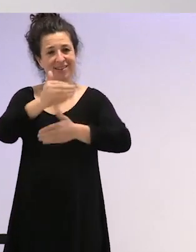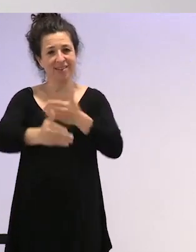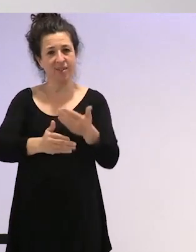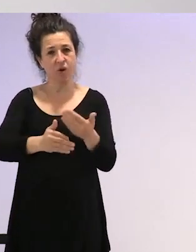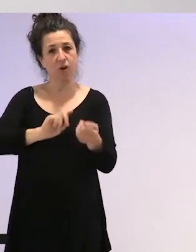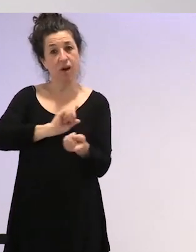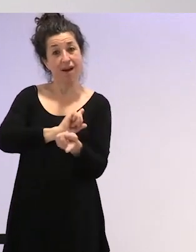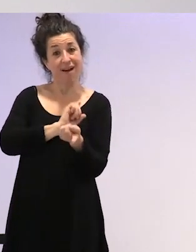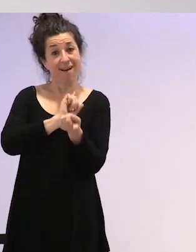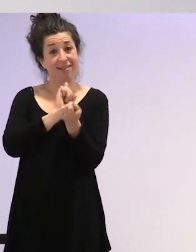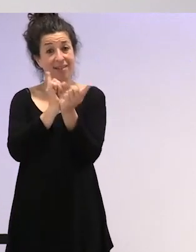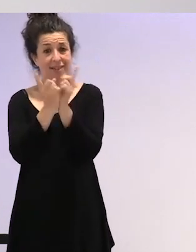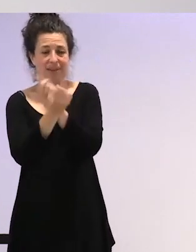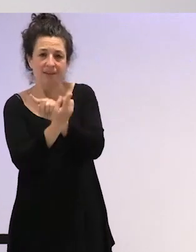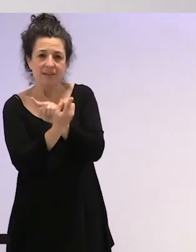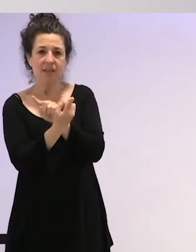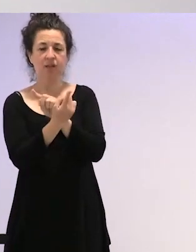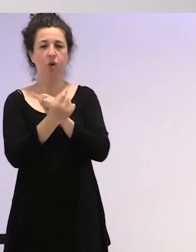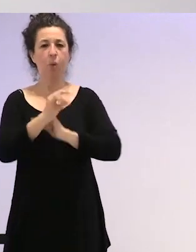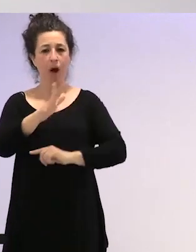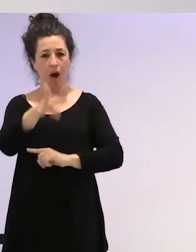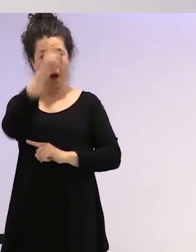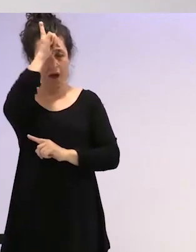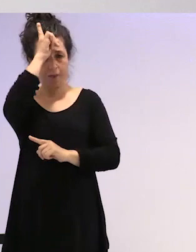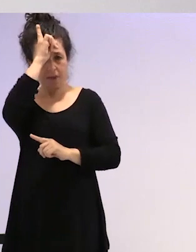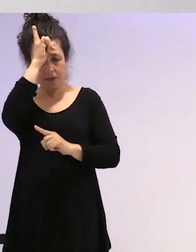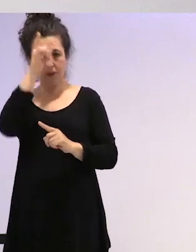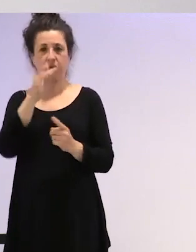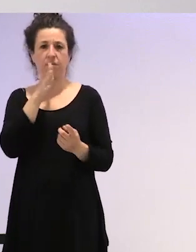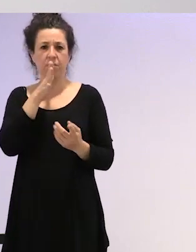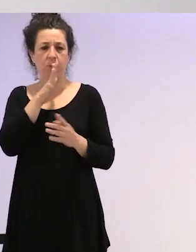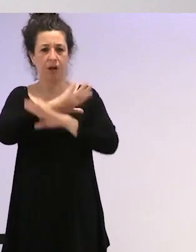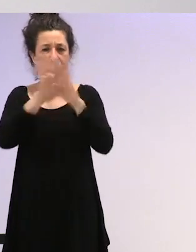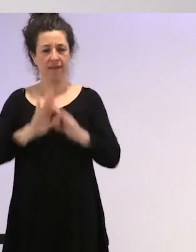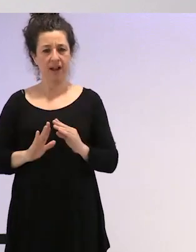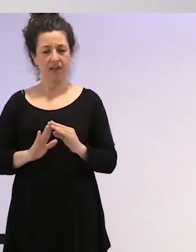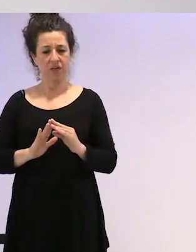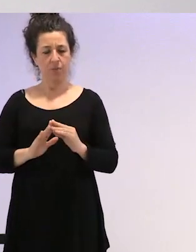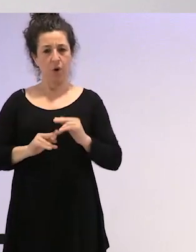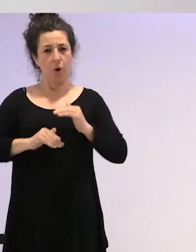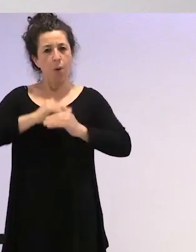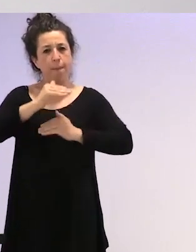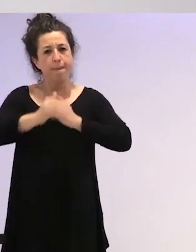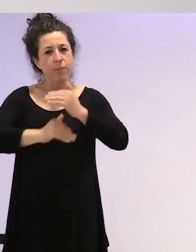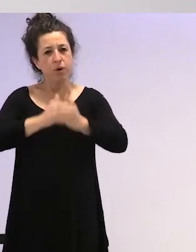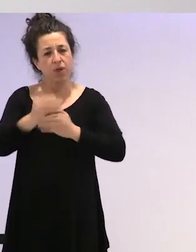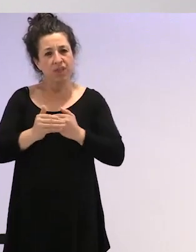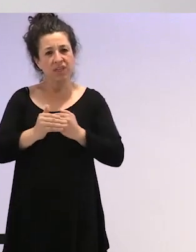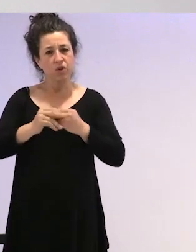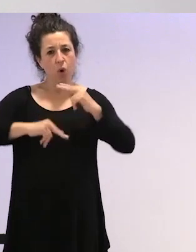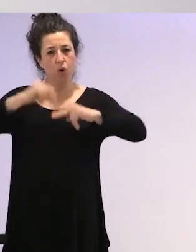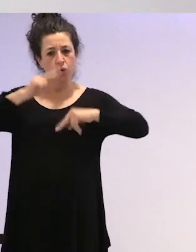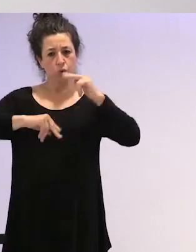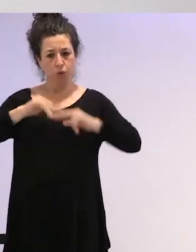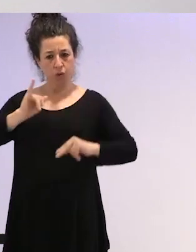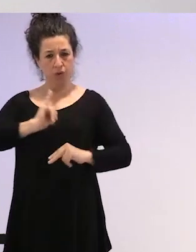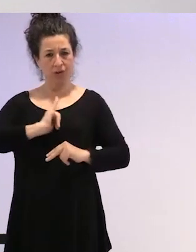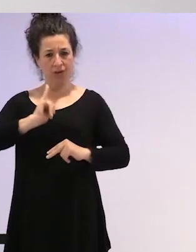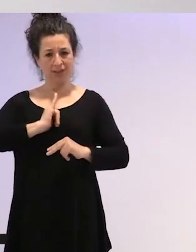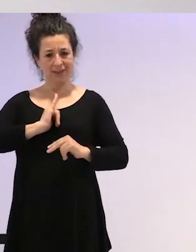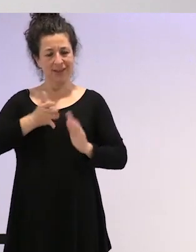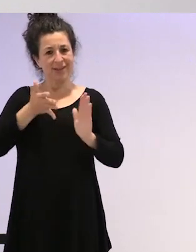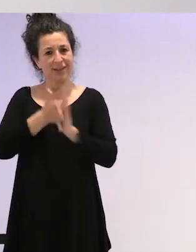que el proceso de construirte como persona en tu identidad es un proceso que evoluciona, y que por lo tanto